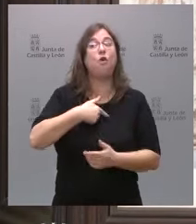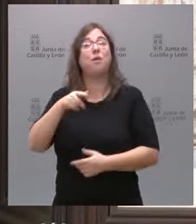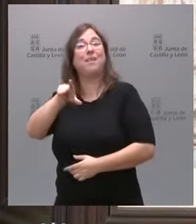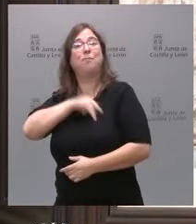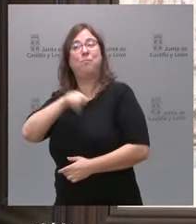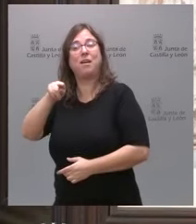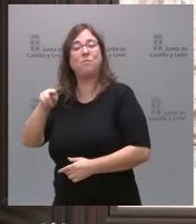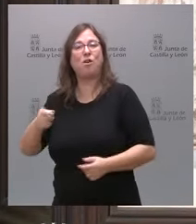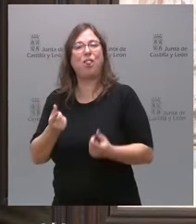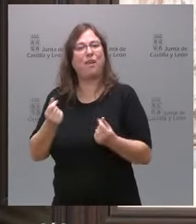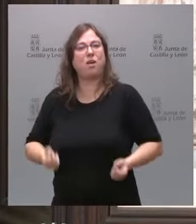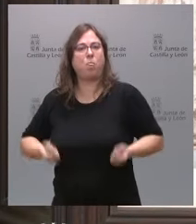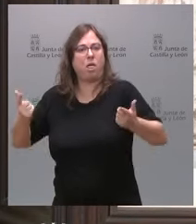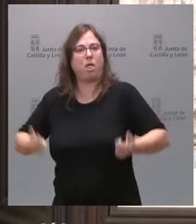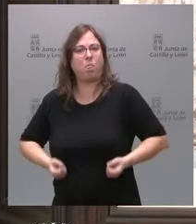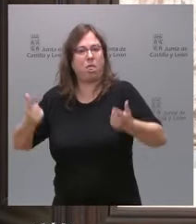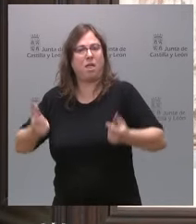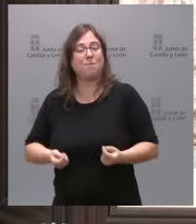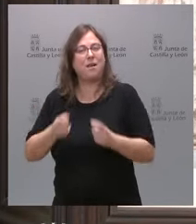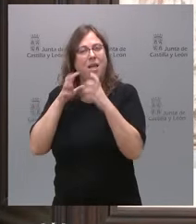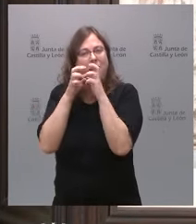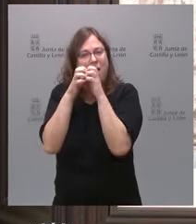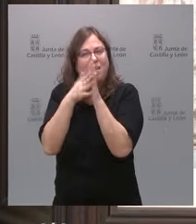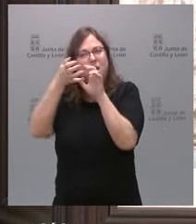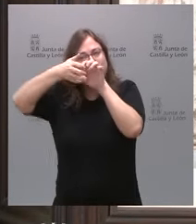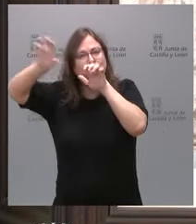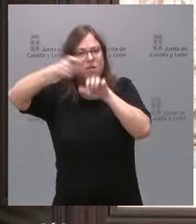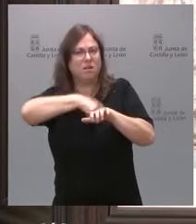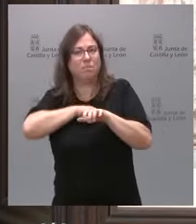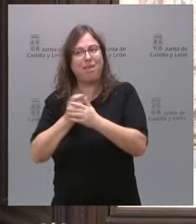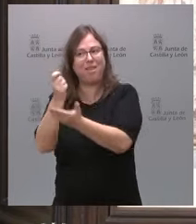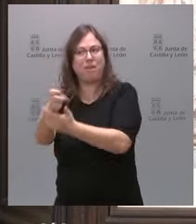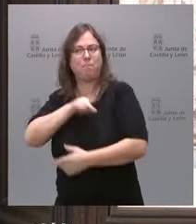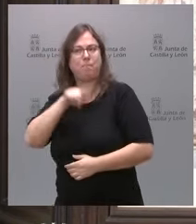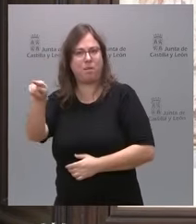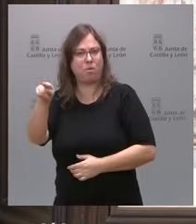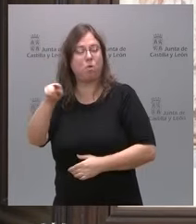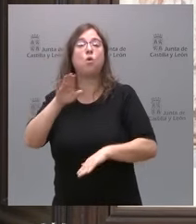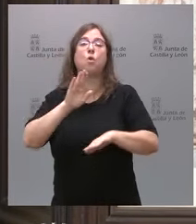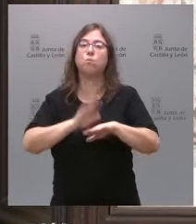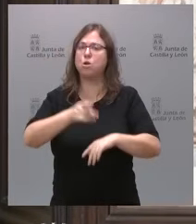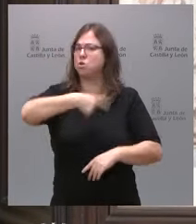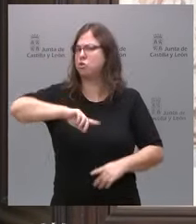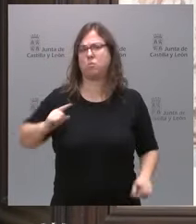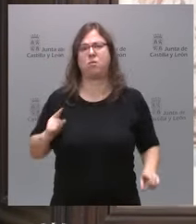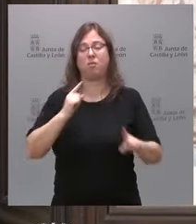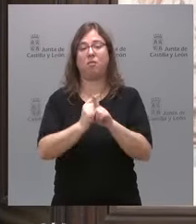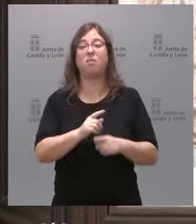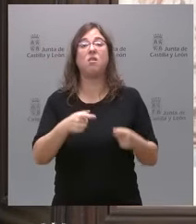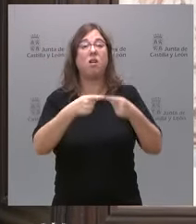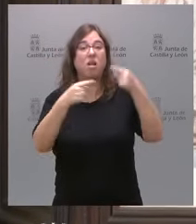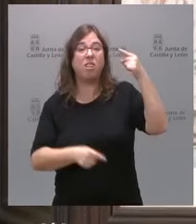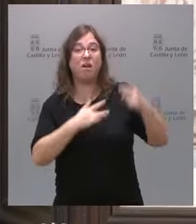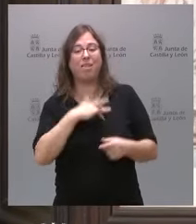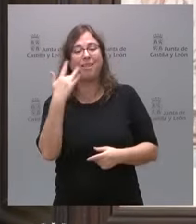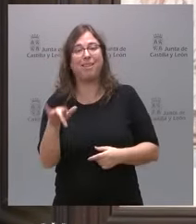despilfarrado en tramas separatistas. Por eso vamos a recurrir este perdón de la deuda a los